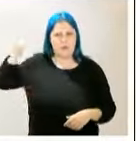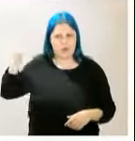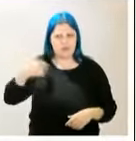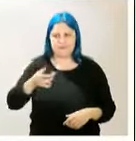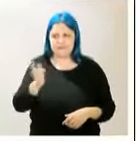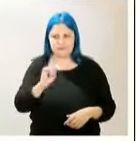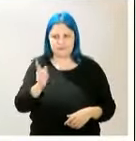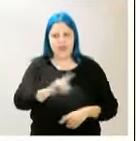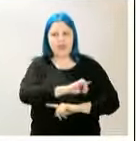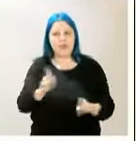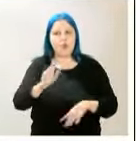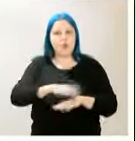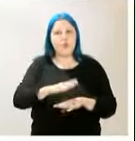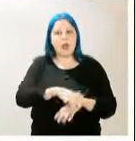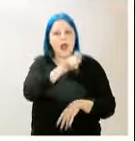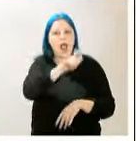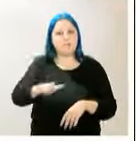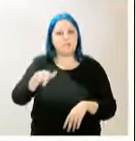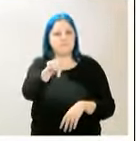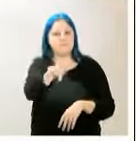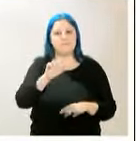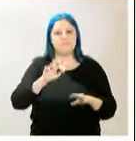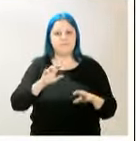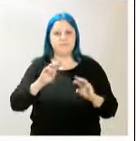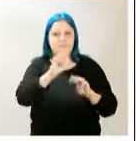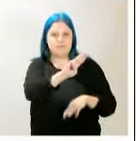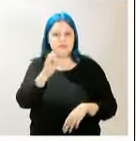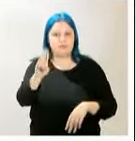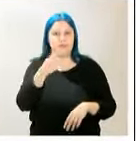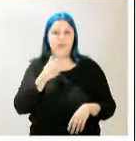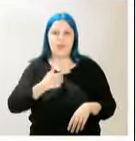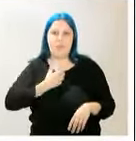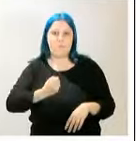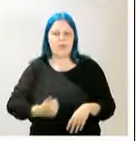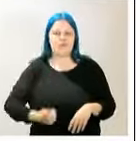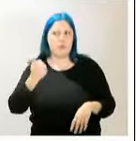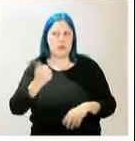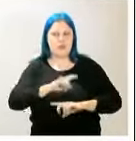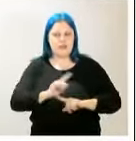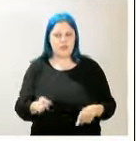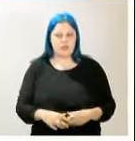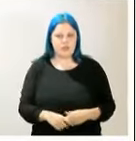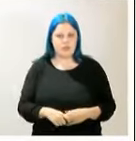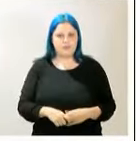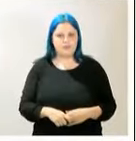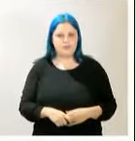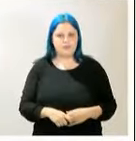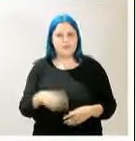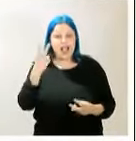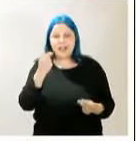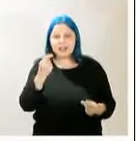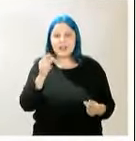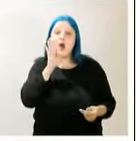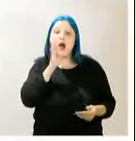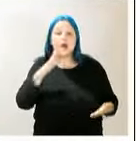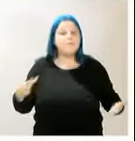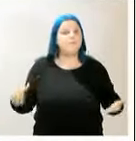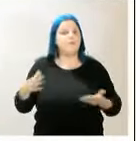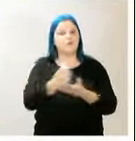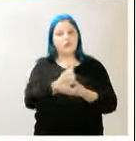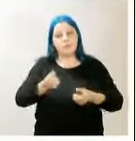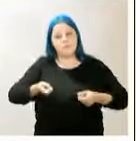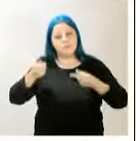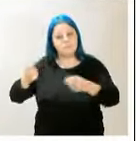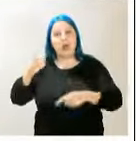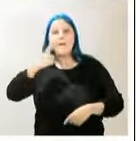Popular, son los más poderosos los de la banca. De todo ese dinero se destinaron a la banca, como decía, 22